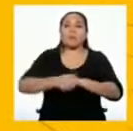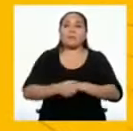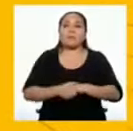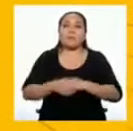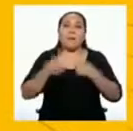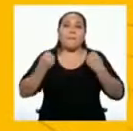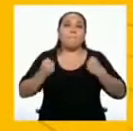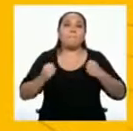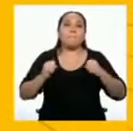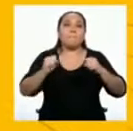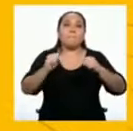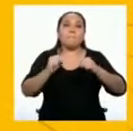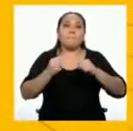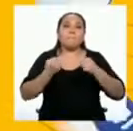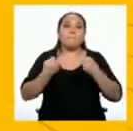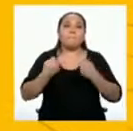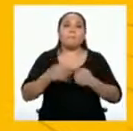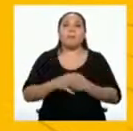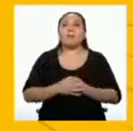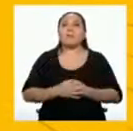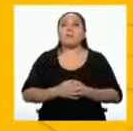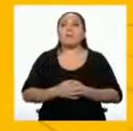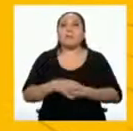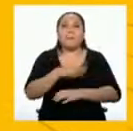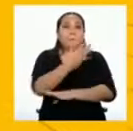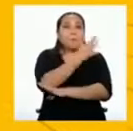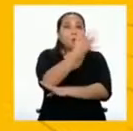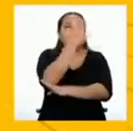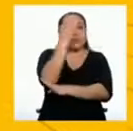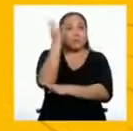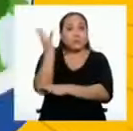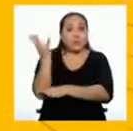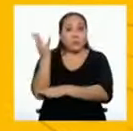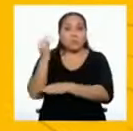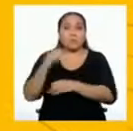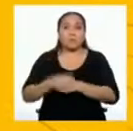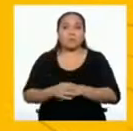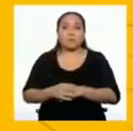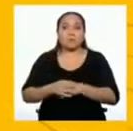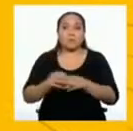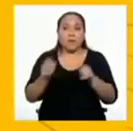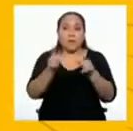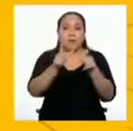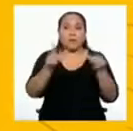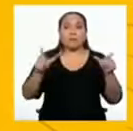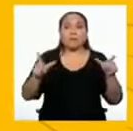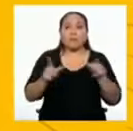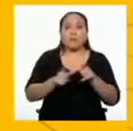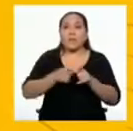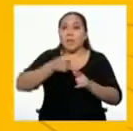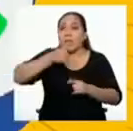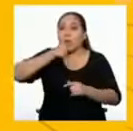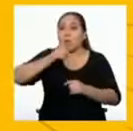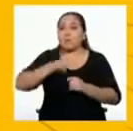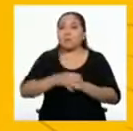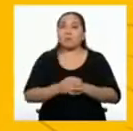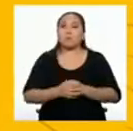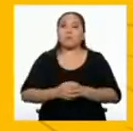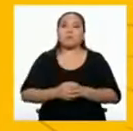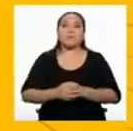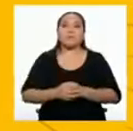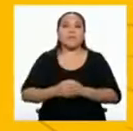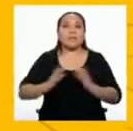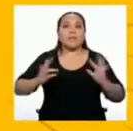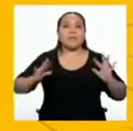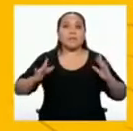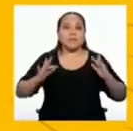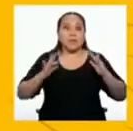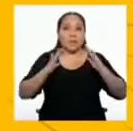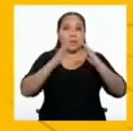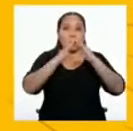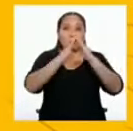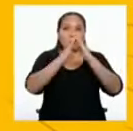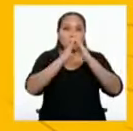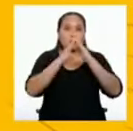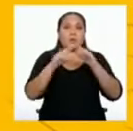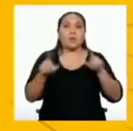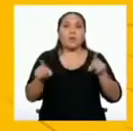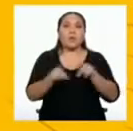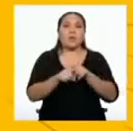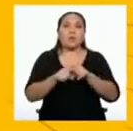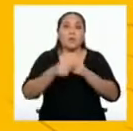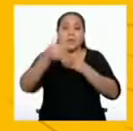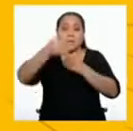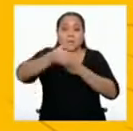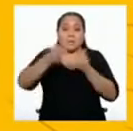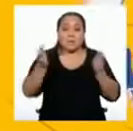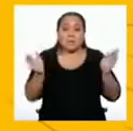parques, bosques, lagunas, cerros. Y también